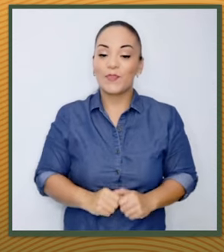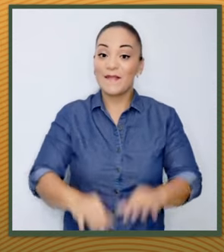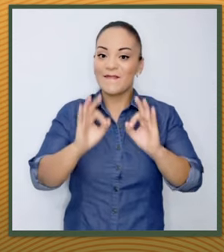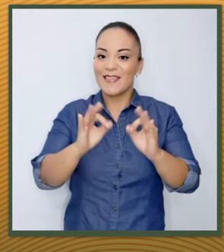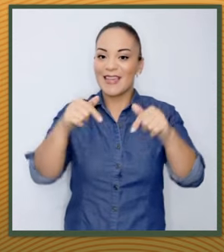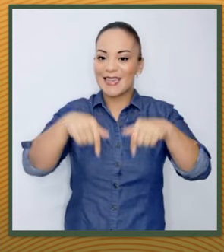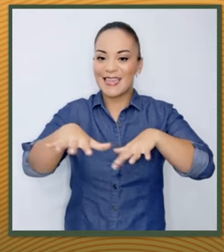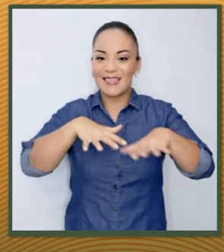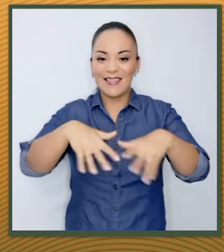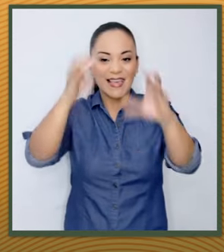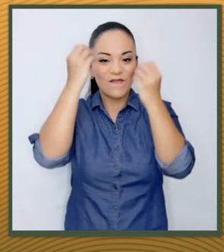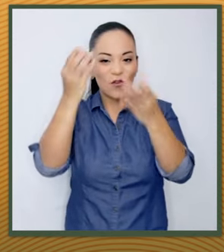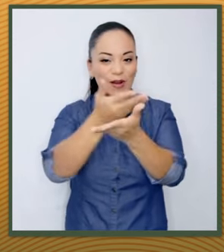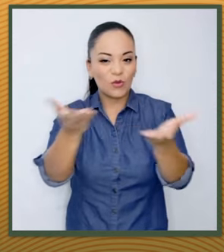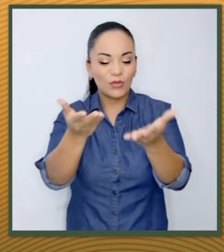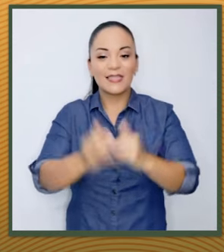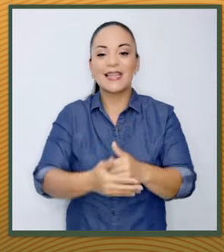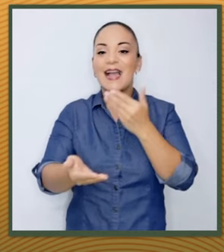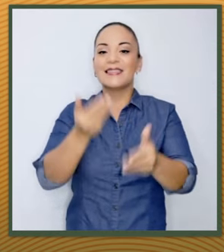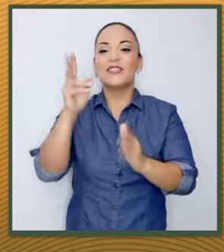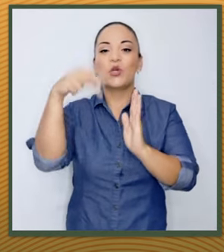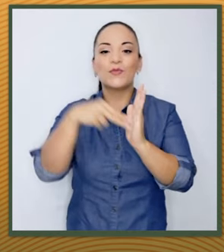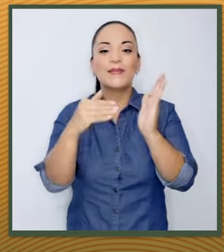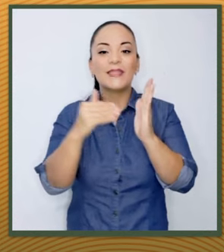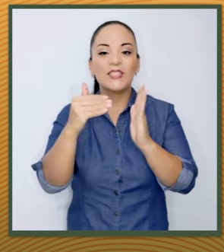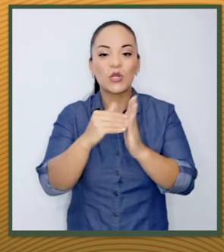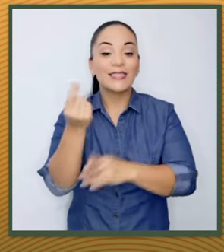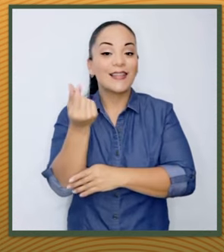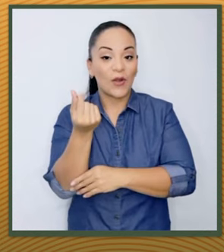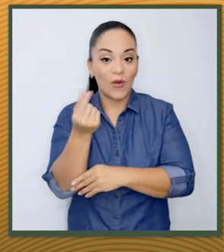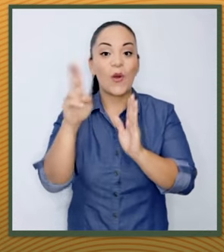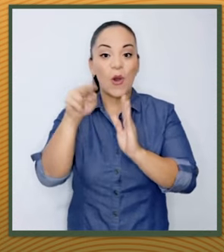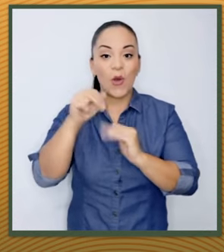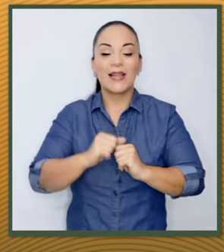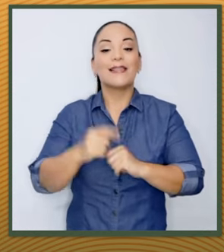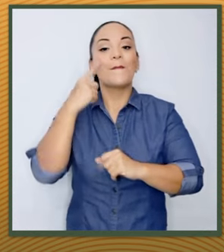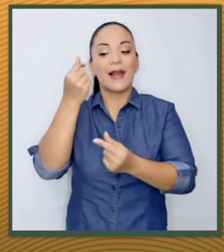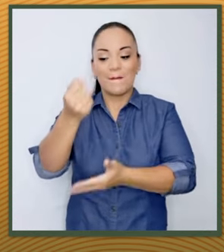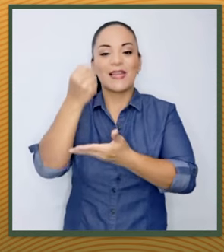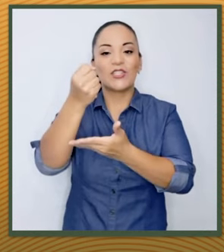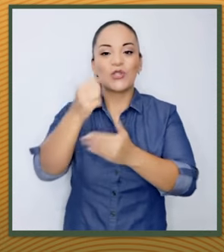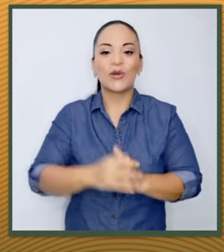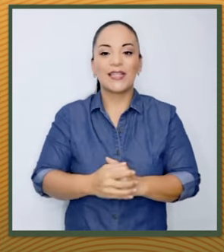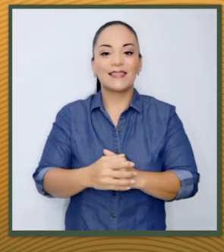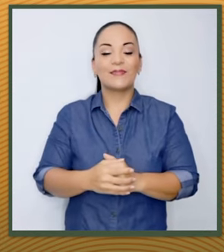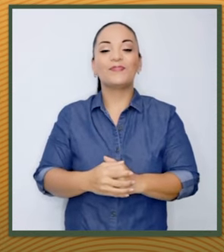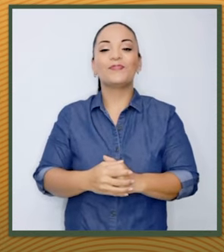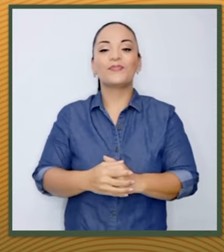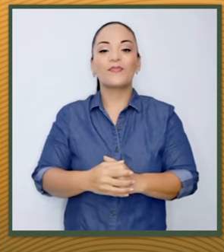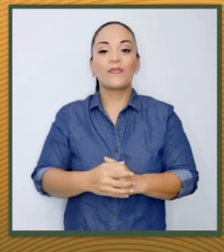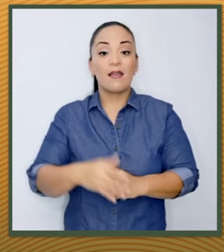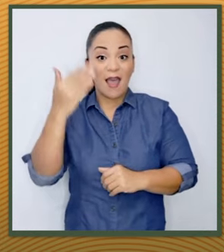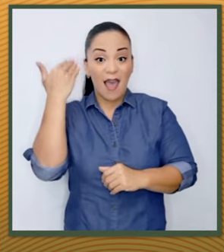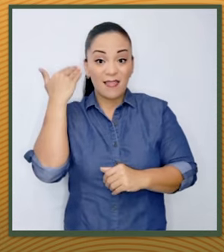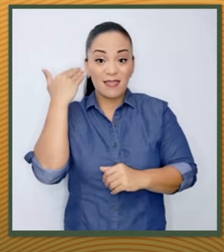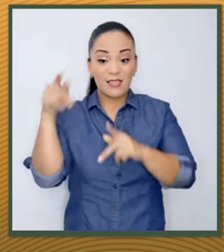convoca la actividad para anunciar casi 2 mil millones de colones en inversiones. Al pueblo se